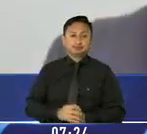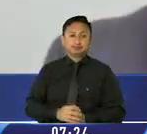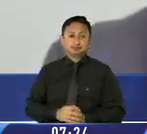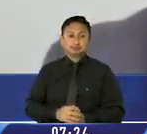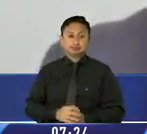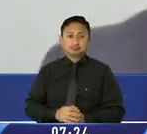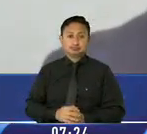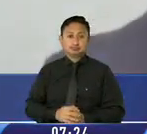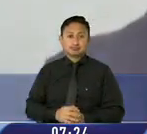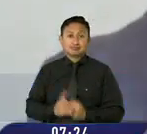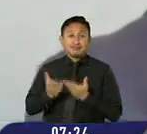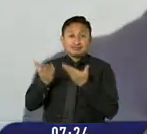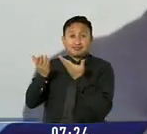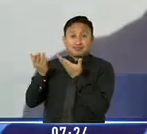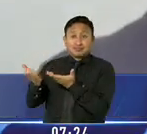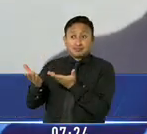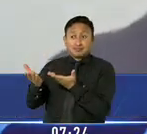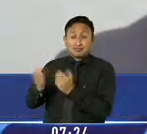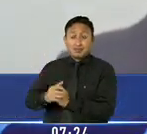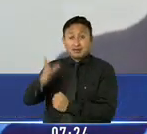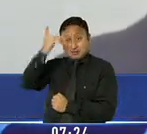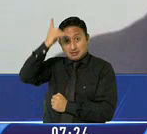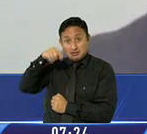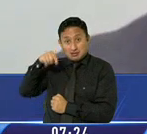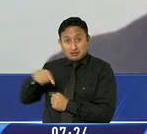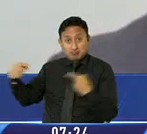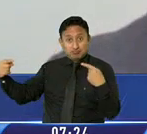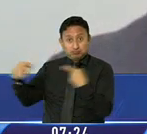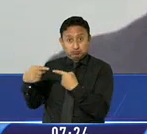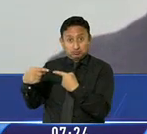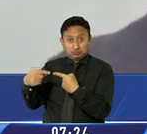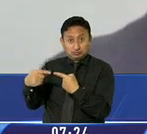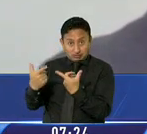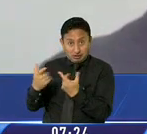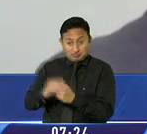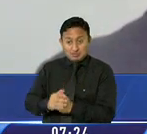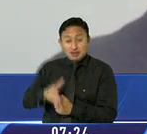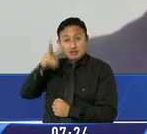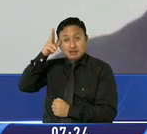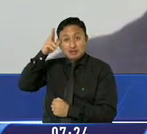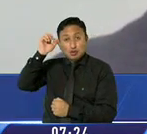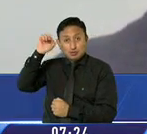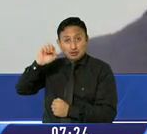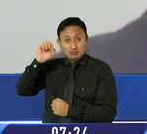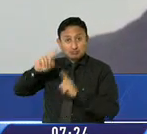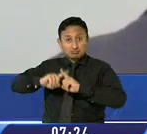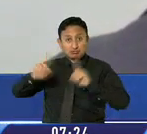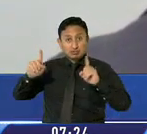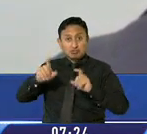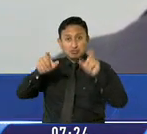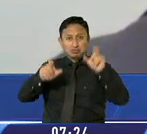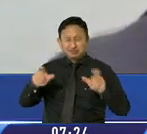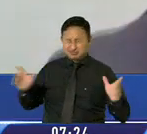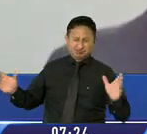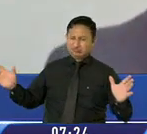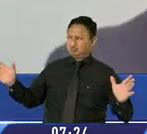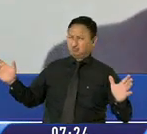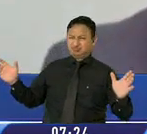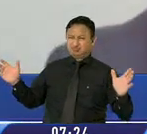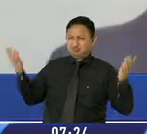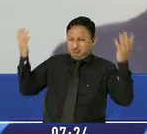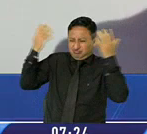Justamente esa discrepancia de criterios es la que confunde un poco a la población.